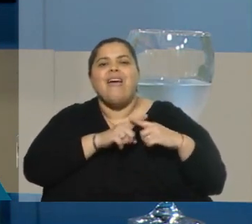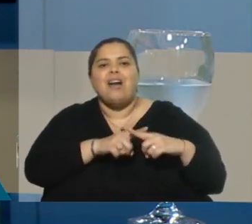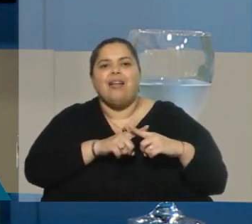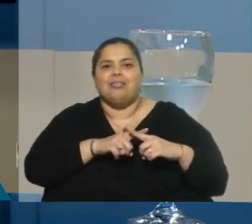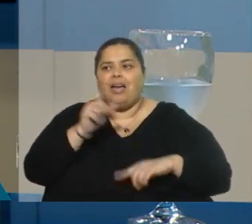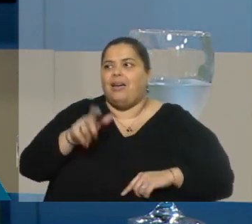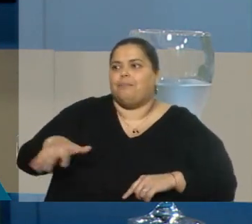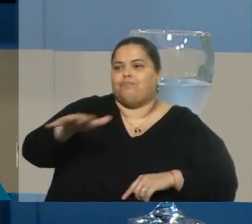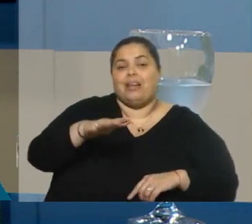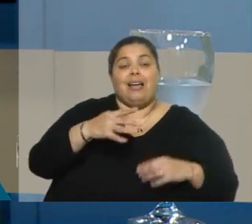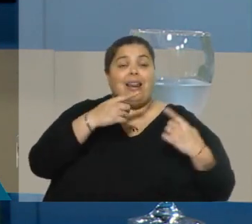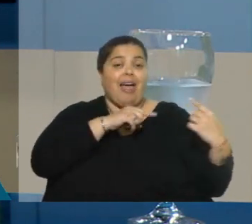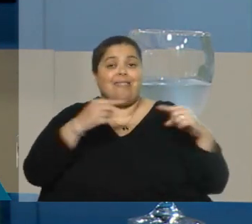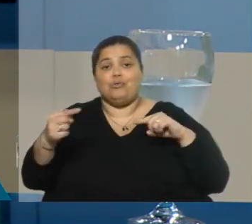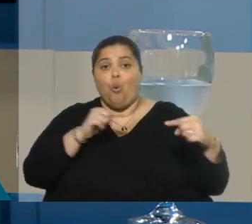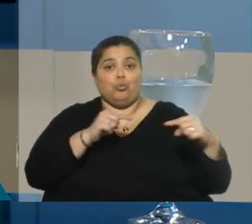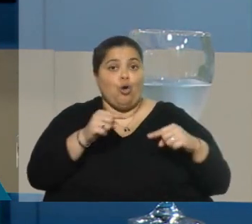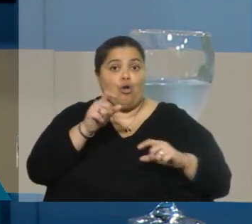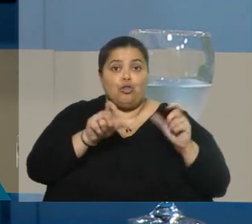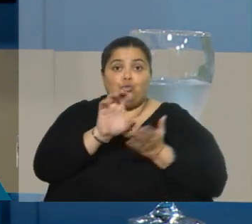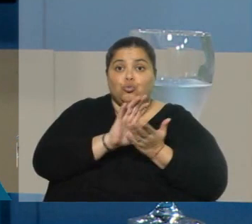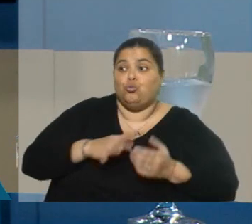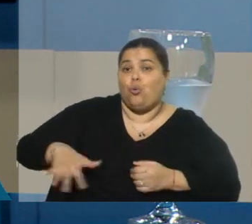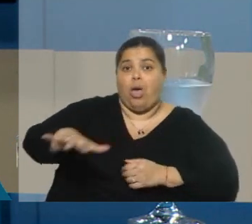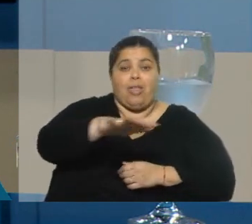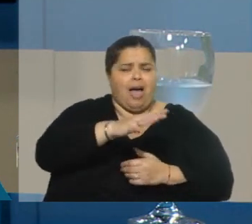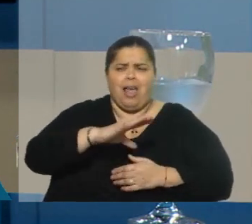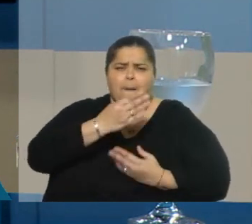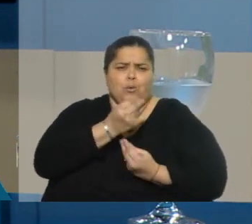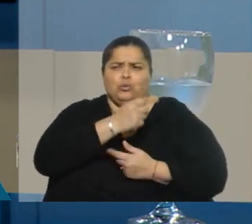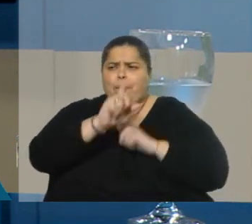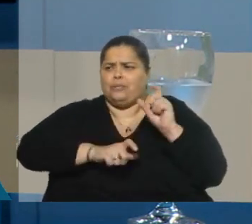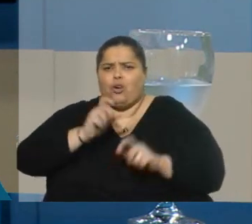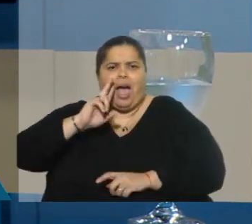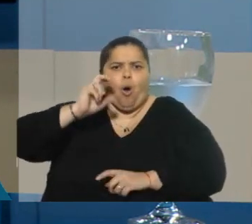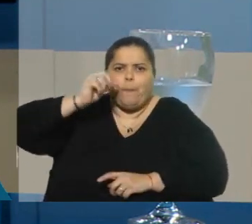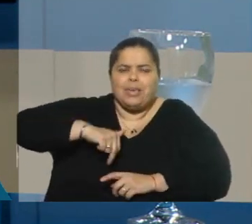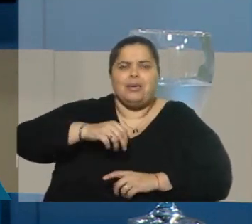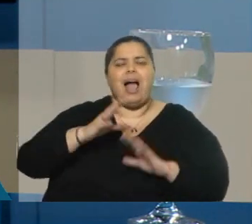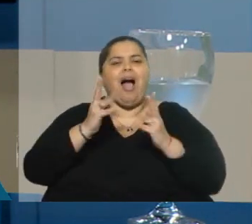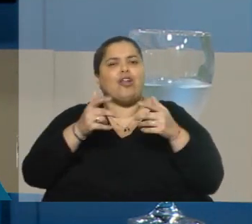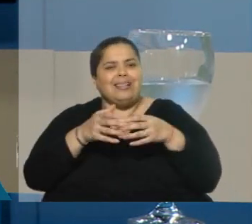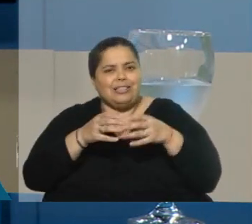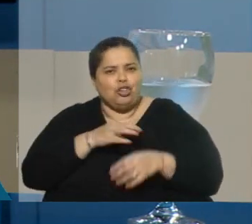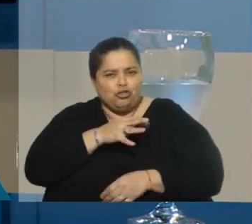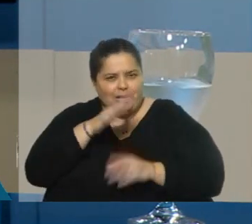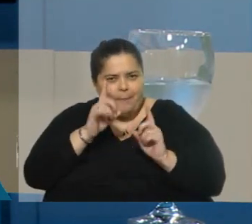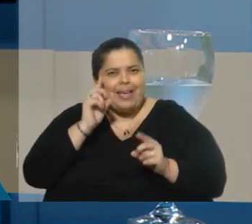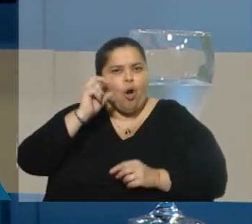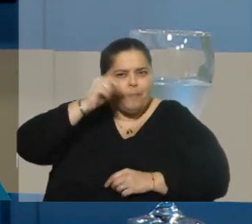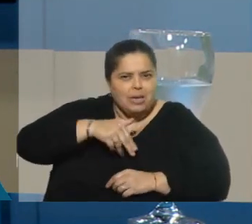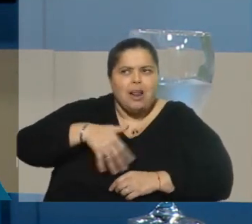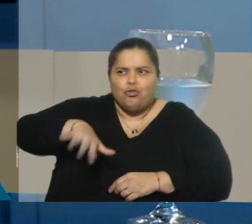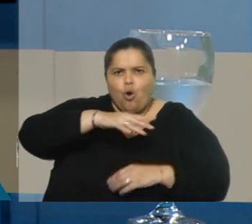discusión ciudadana, porque en esto ha opinado mucha gente y todas las organizaciones sociales, y bueno, y está muy bien que se debate, que se debata con amplitud.